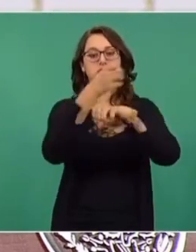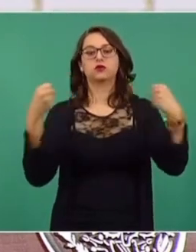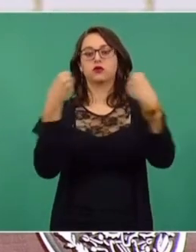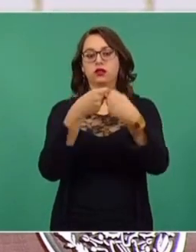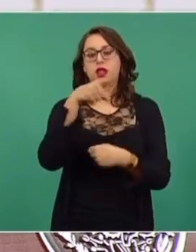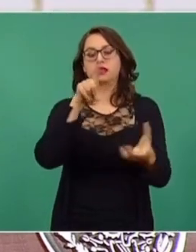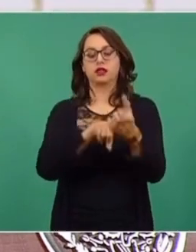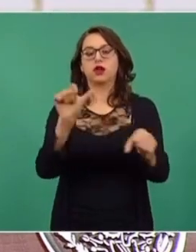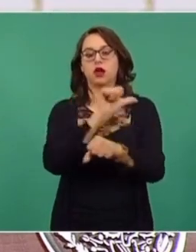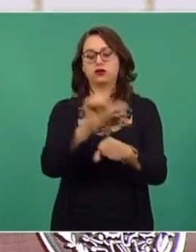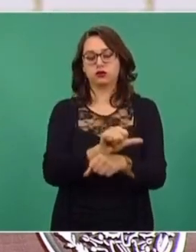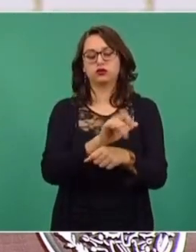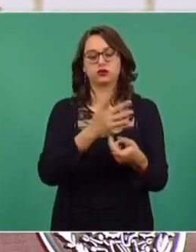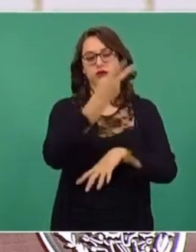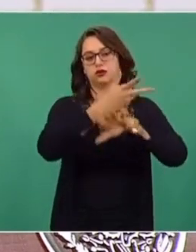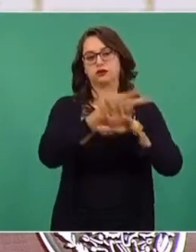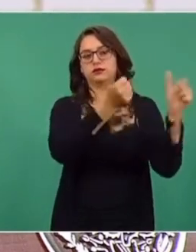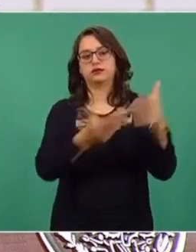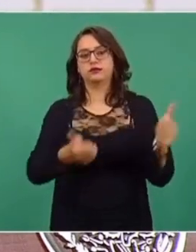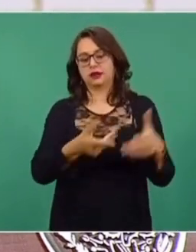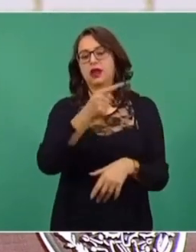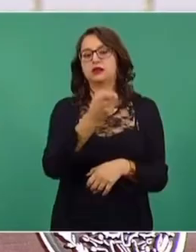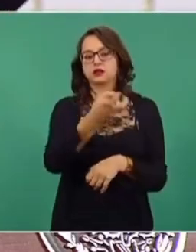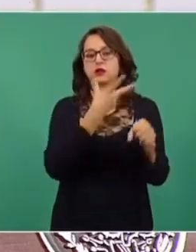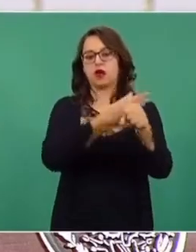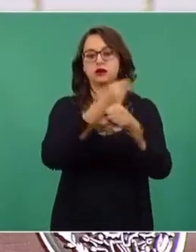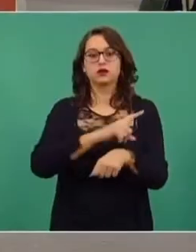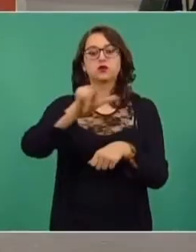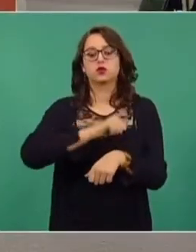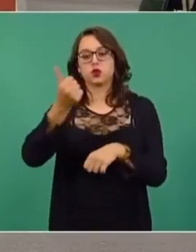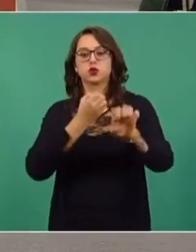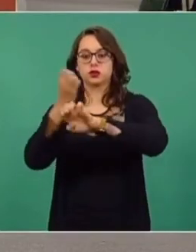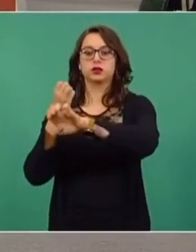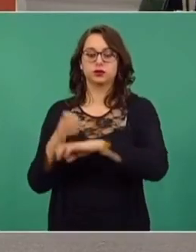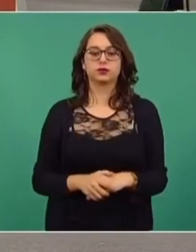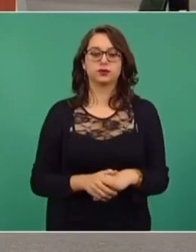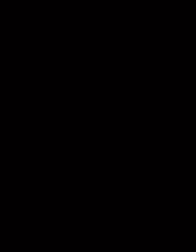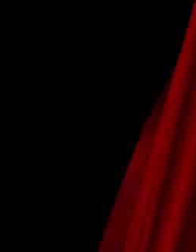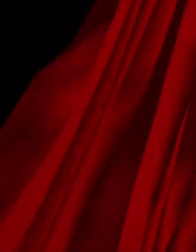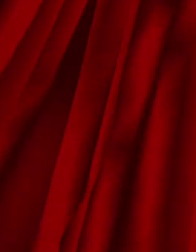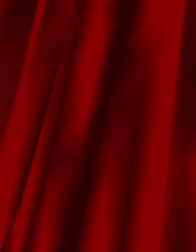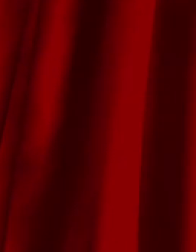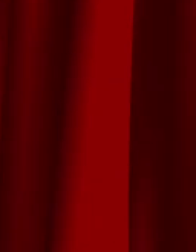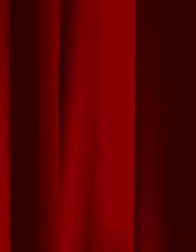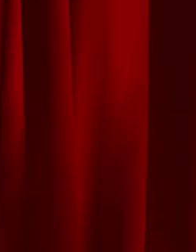fronterizos y después vamos a ir viendo otros mecanismos para el resto de los estados. Muchas gracias. Muchas gracias. Muchas